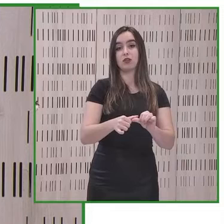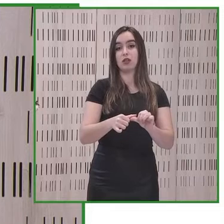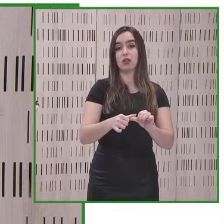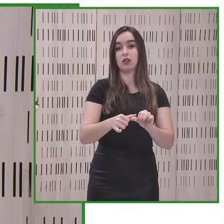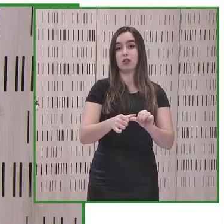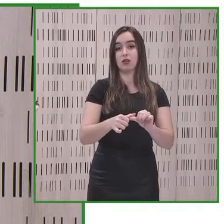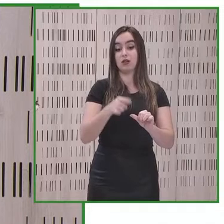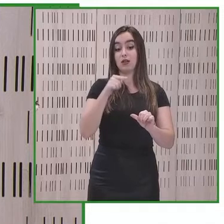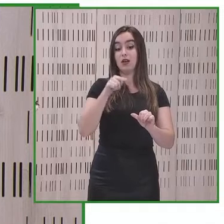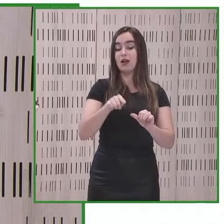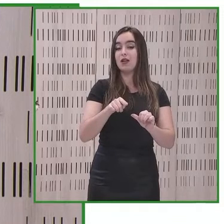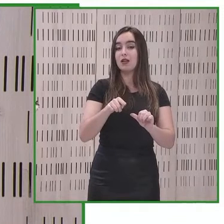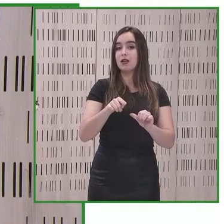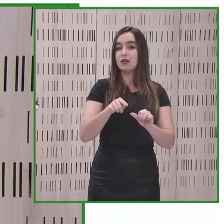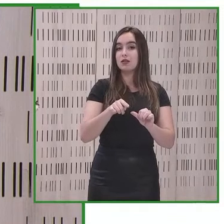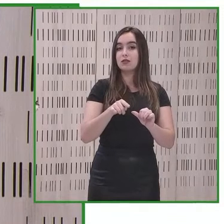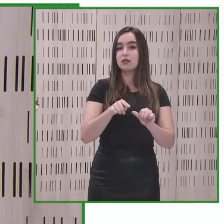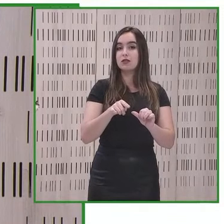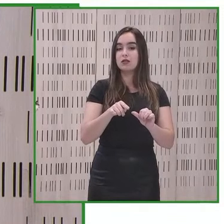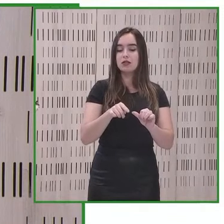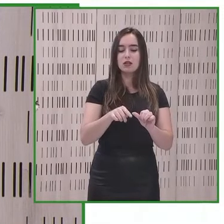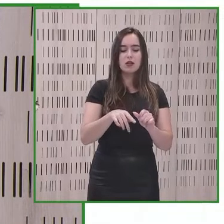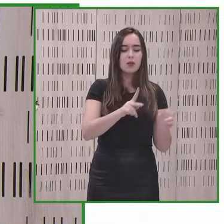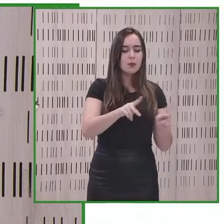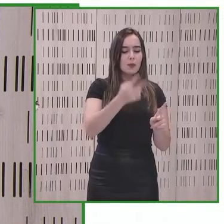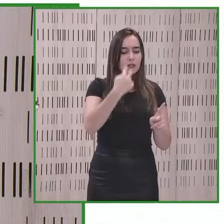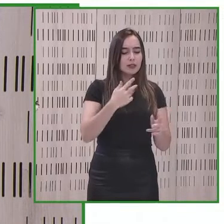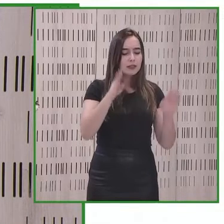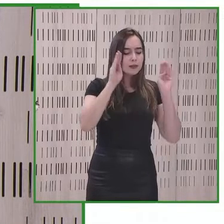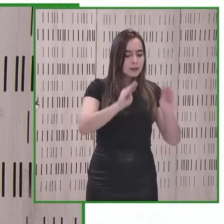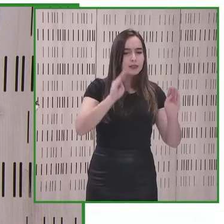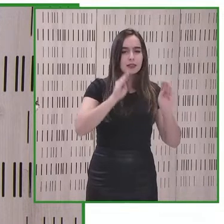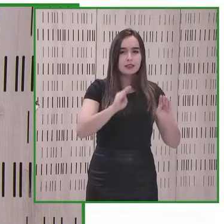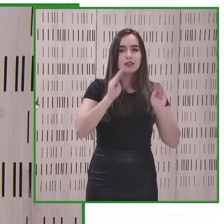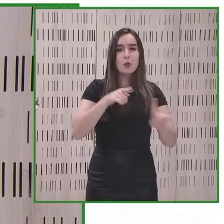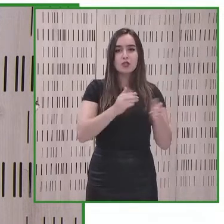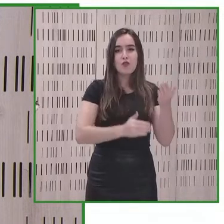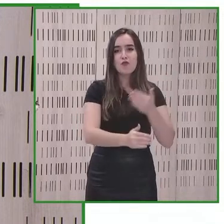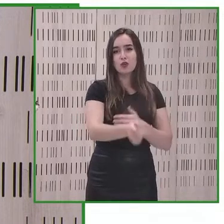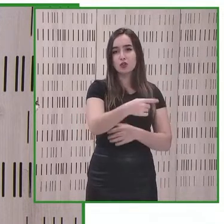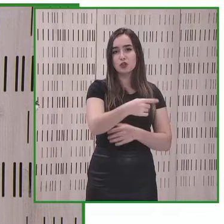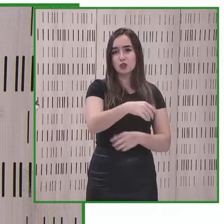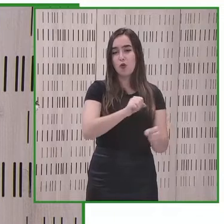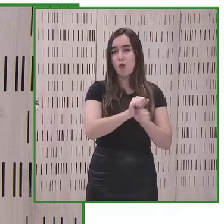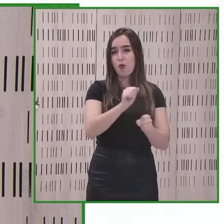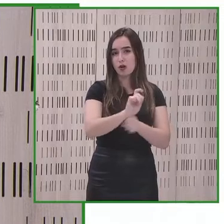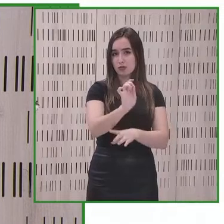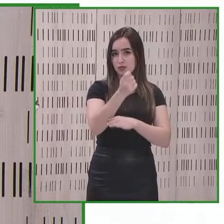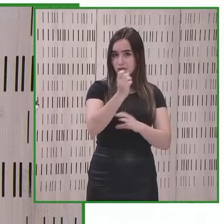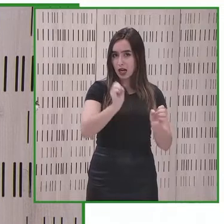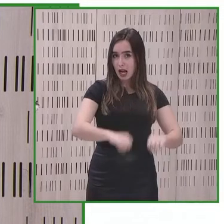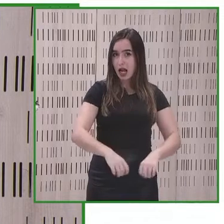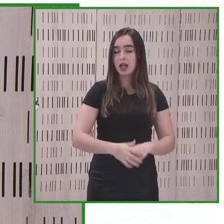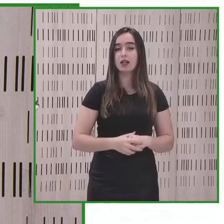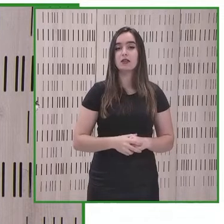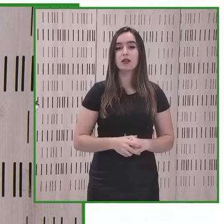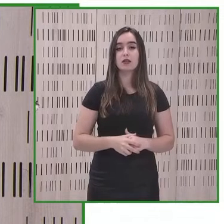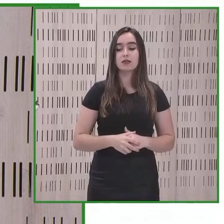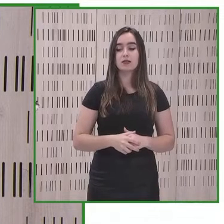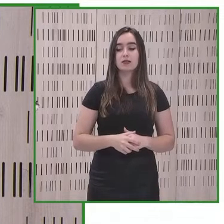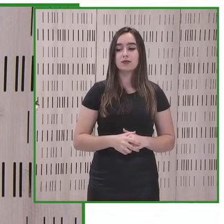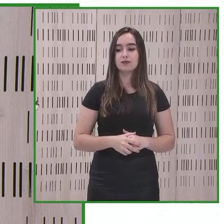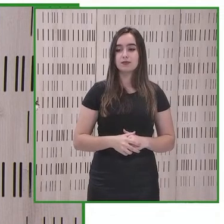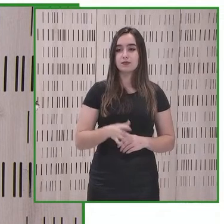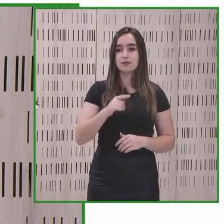en la formación de generaciones de ciegos para que pudieran tener un trabajo el día de mañana los tiegos que también de la organización la